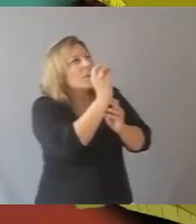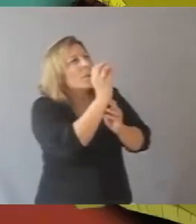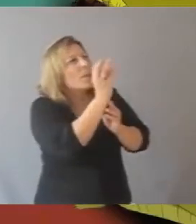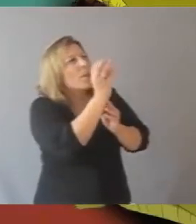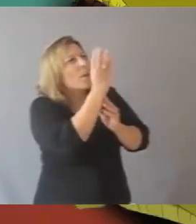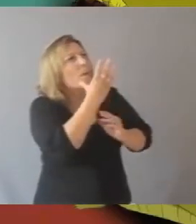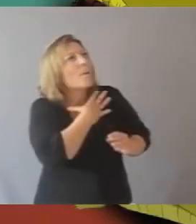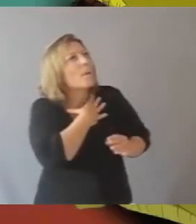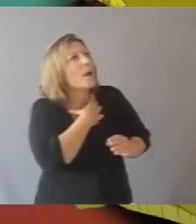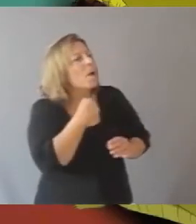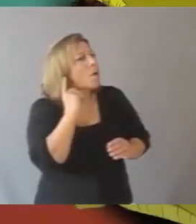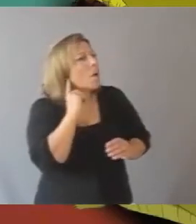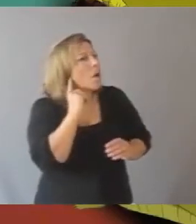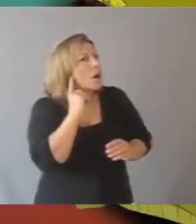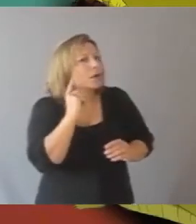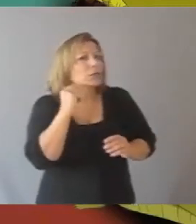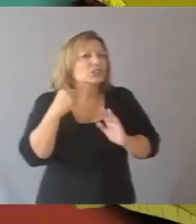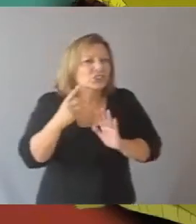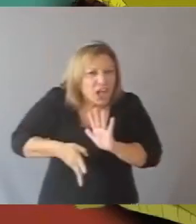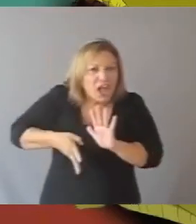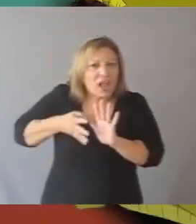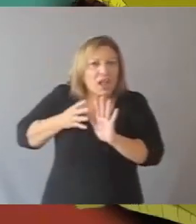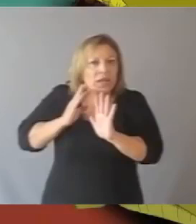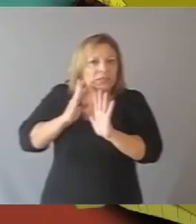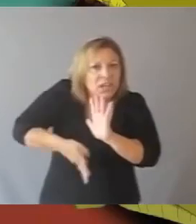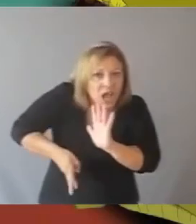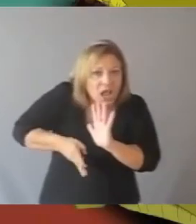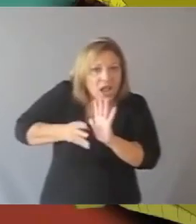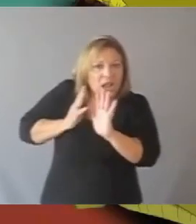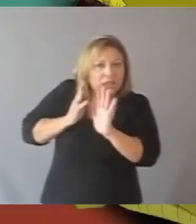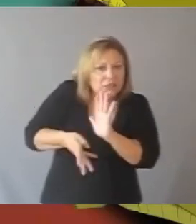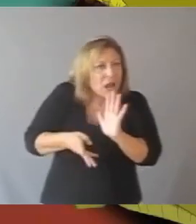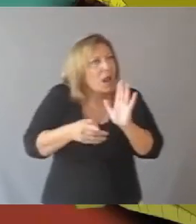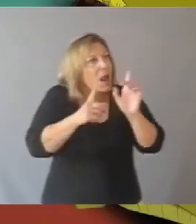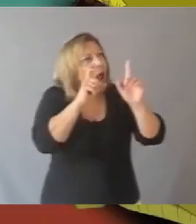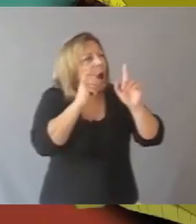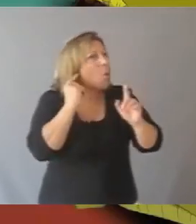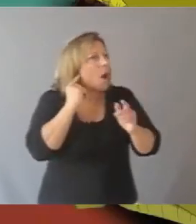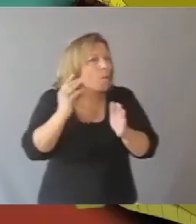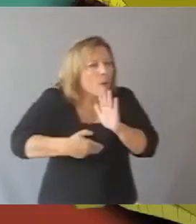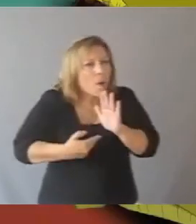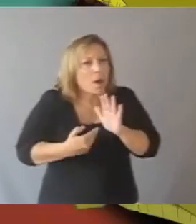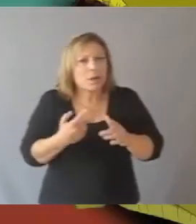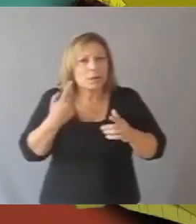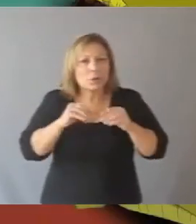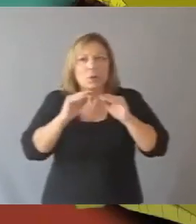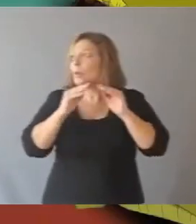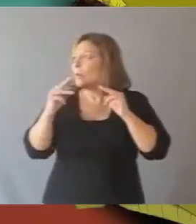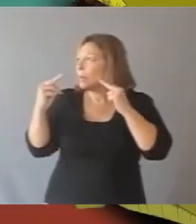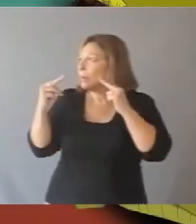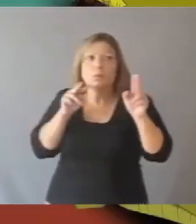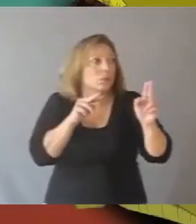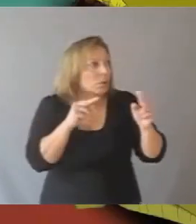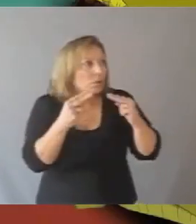como una nubecita de humo a lo lejos y oyeron un ruido de chascas en el río como si golpearan el agua muy lejos. Los yacarés